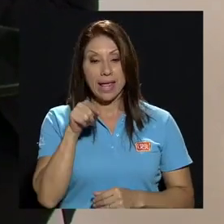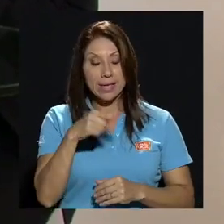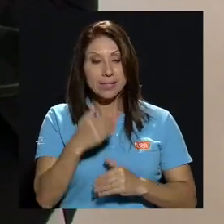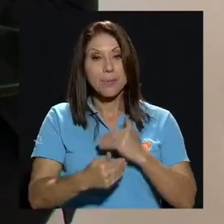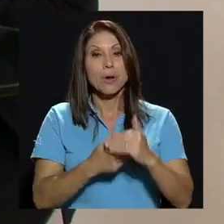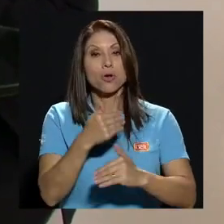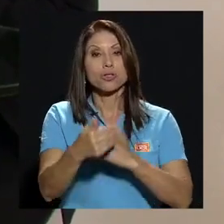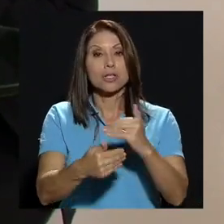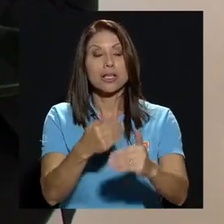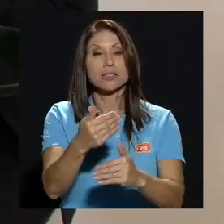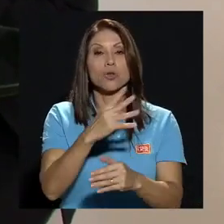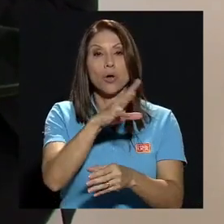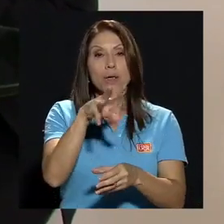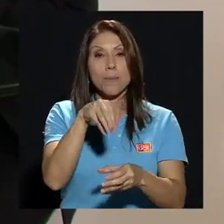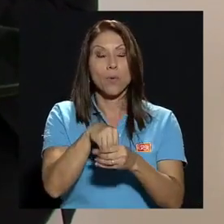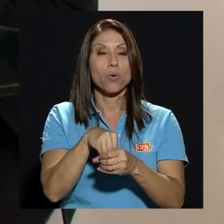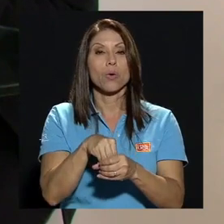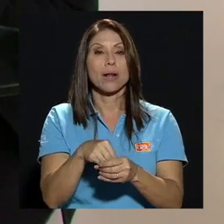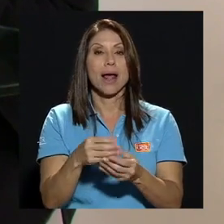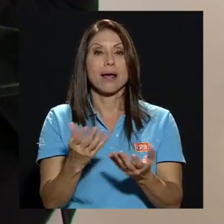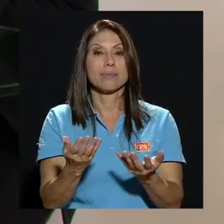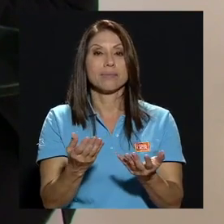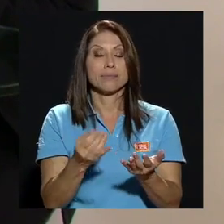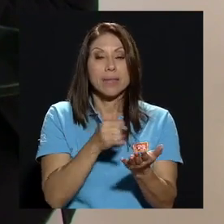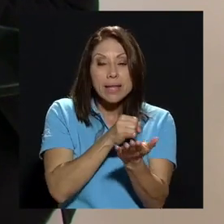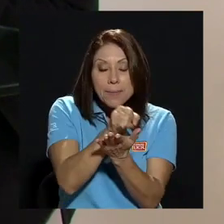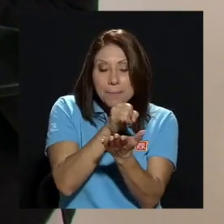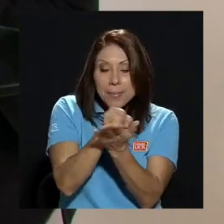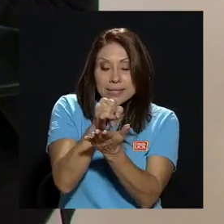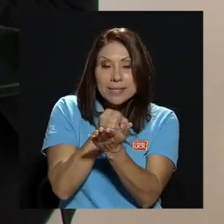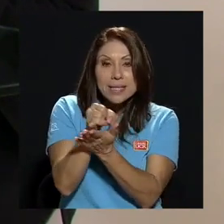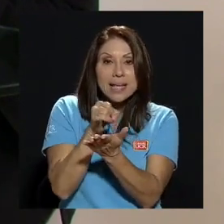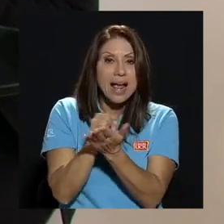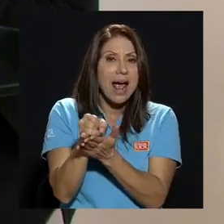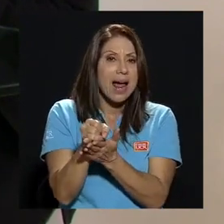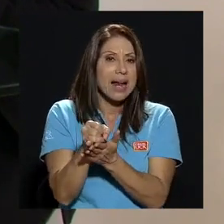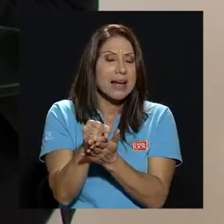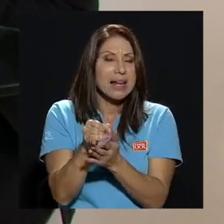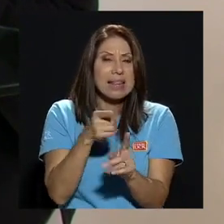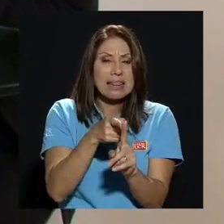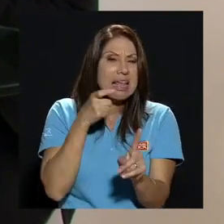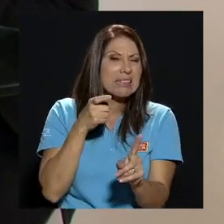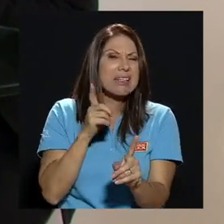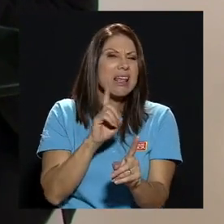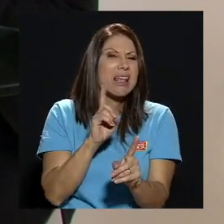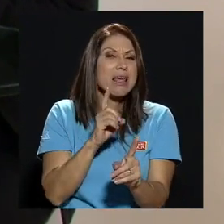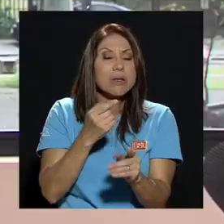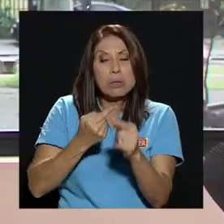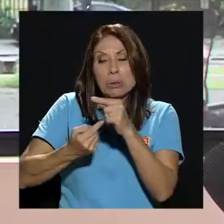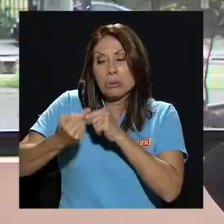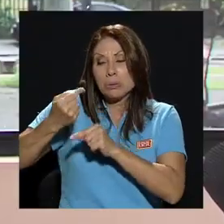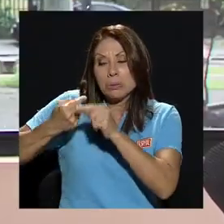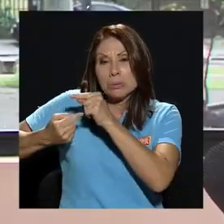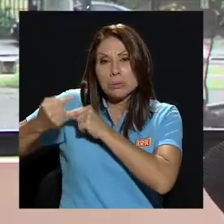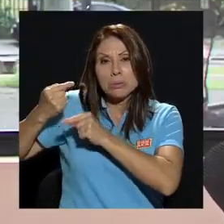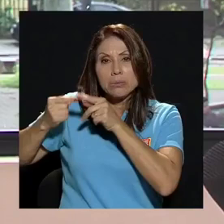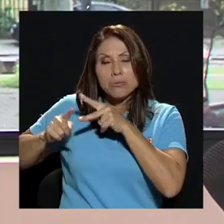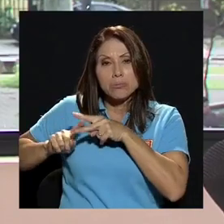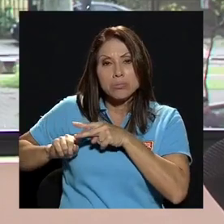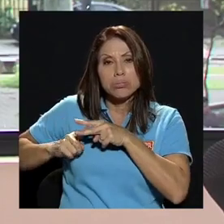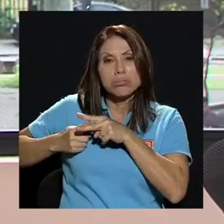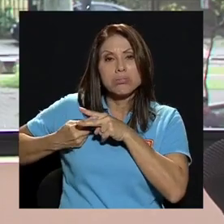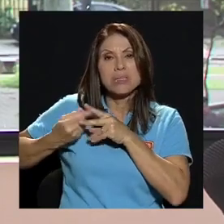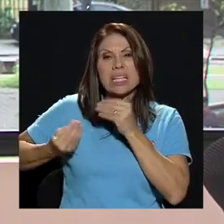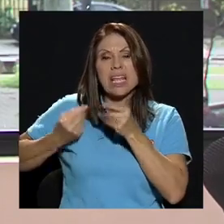pues entonces investigar desde el punto inicial cual fue el meollo del asunto hasta